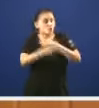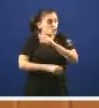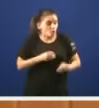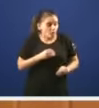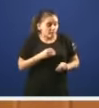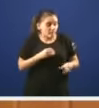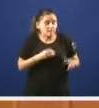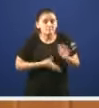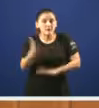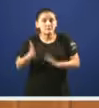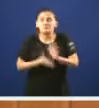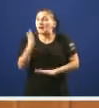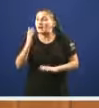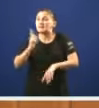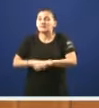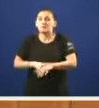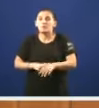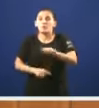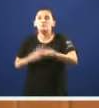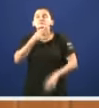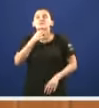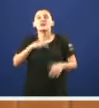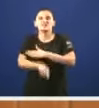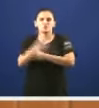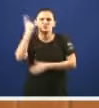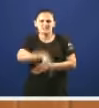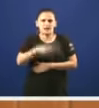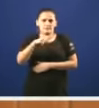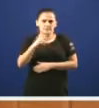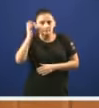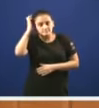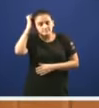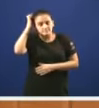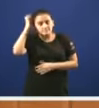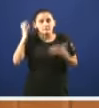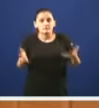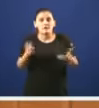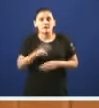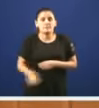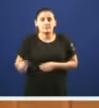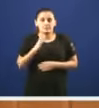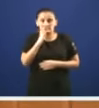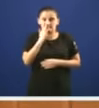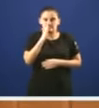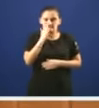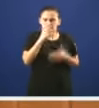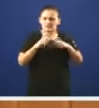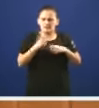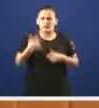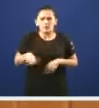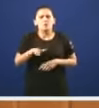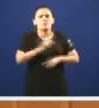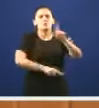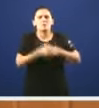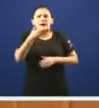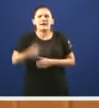o que vai acontecer é que non vai dar tempo a tramitarlo vostedes o sabe igual que a mim reitero temos un gravísimo problema de